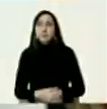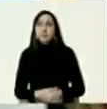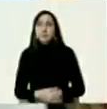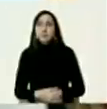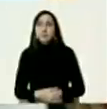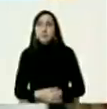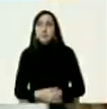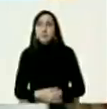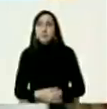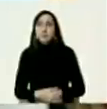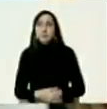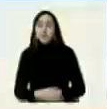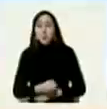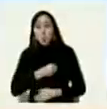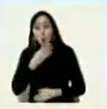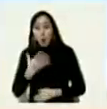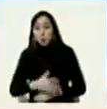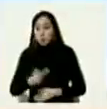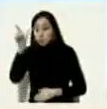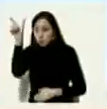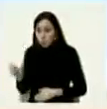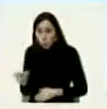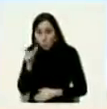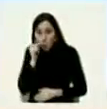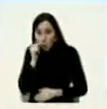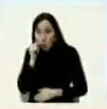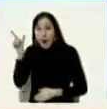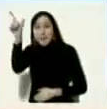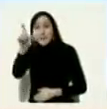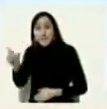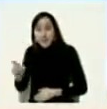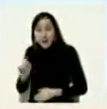bueno Patrick de Le Figaro de Francia